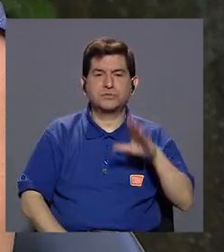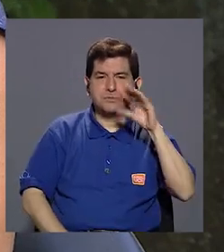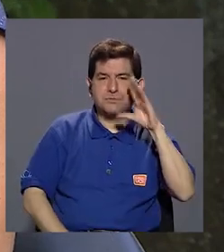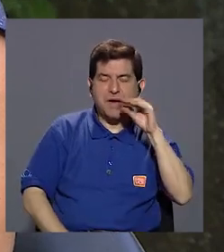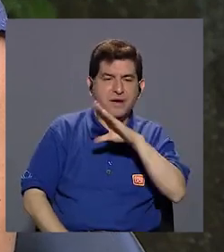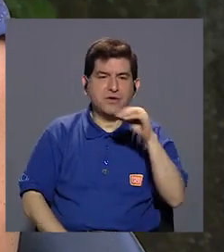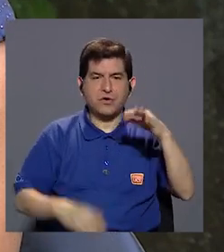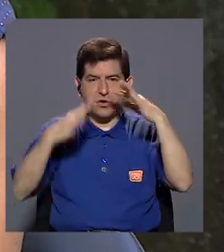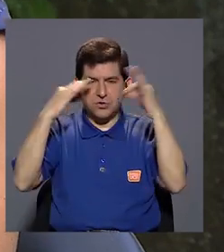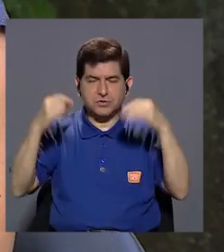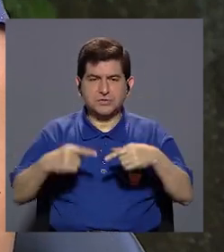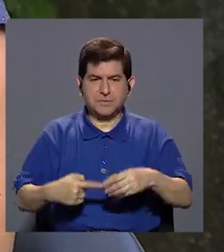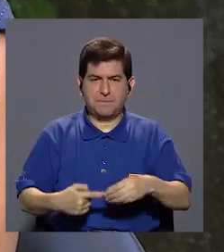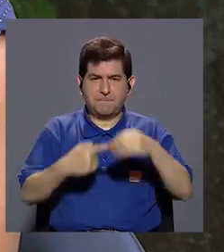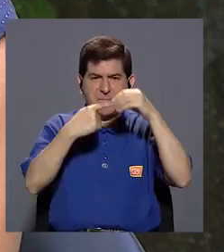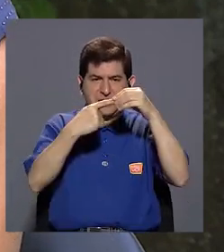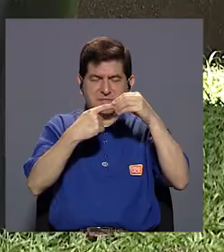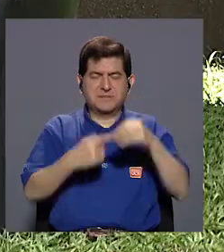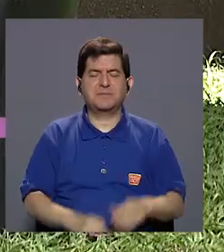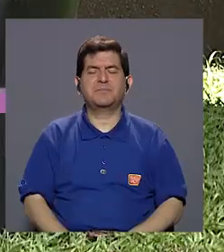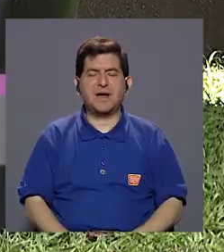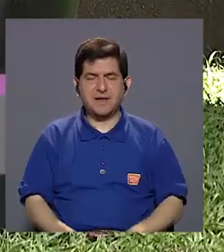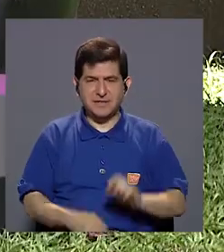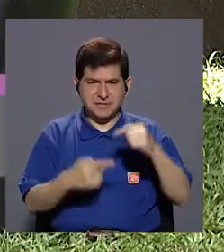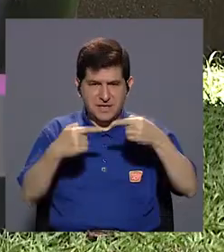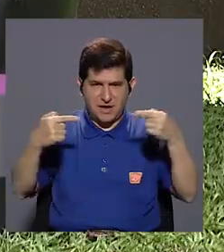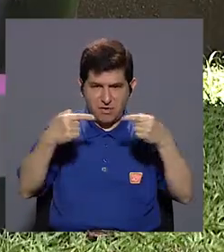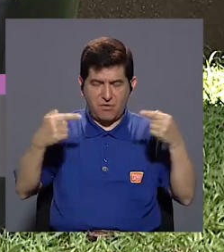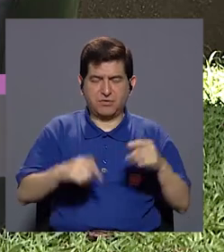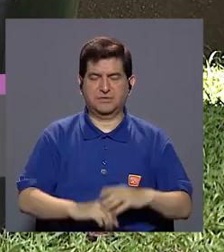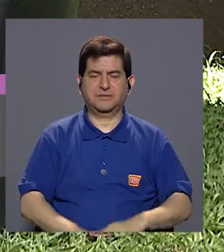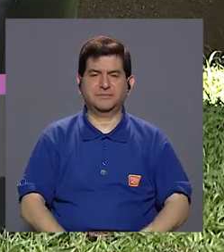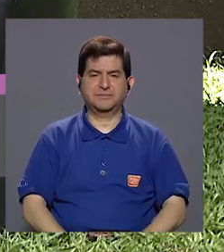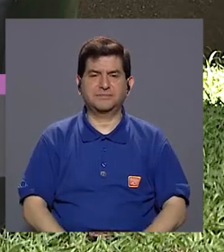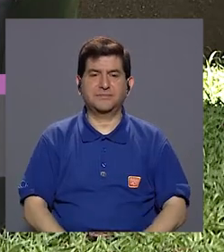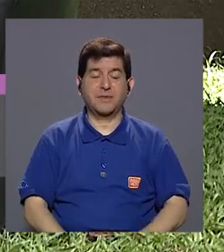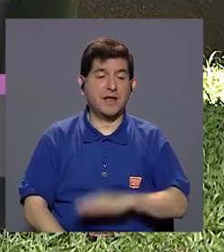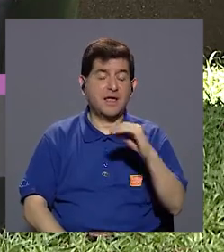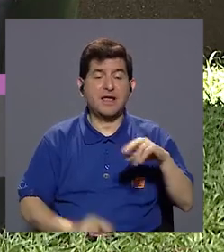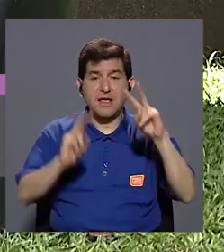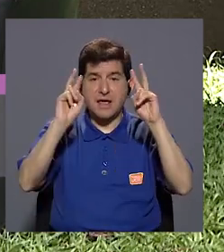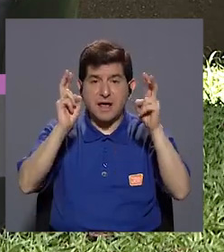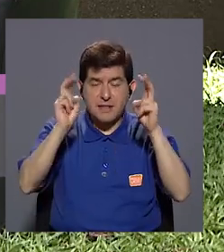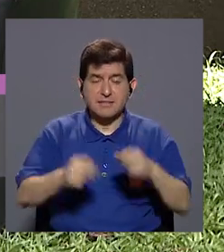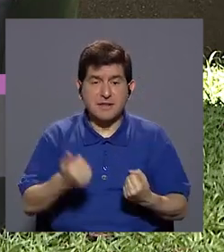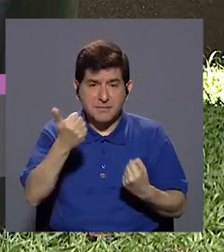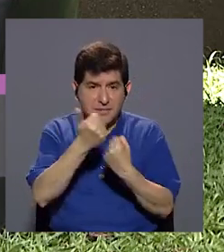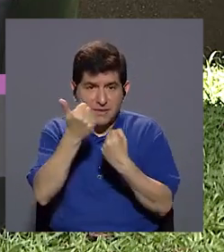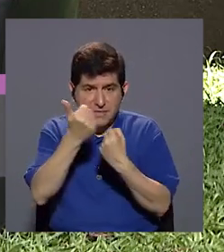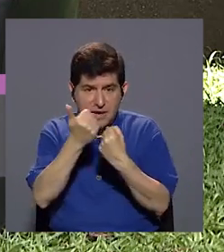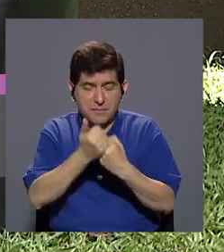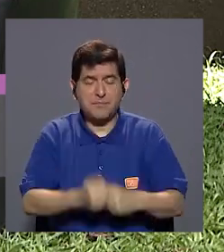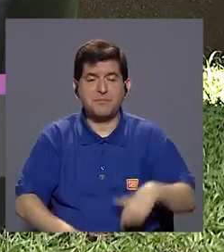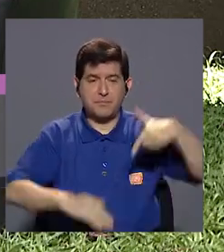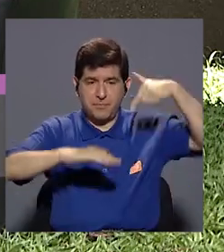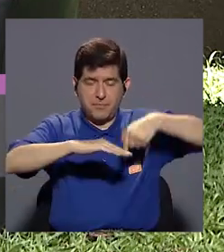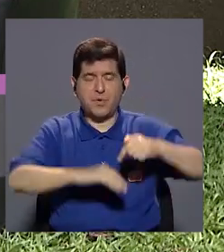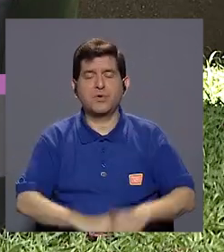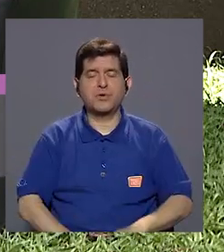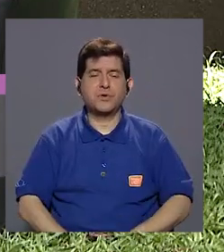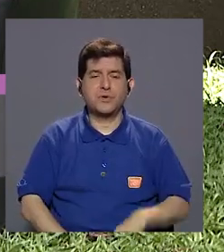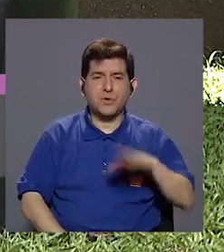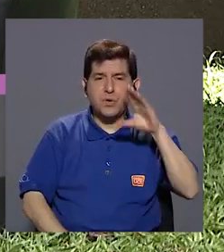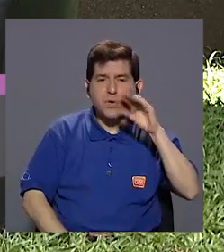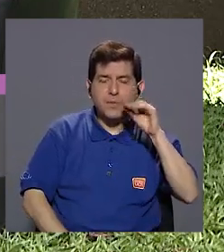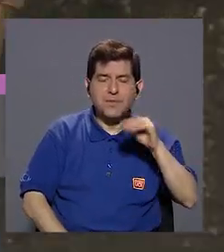¿verdad?, contra las principales, por ejemplo, las principales enfermedades. Y en temas de refuerzos en perros, gatos u otras